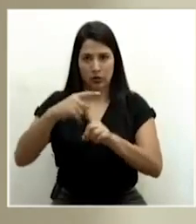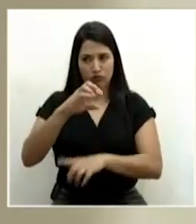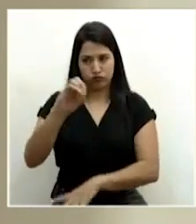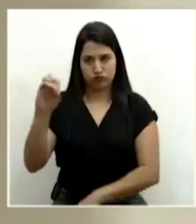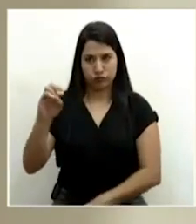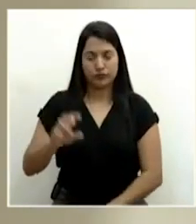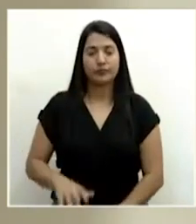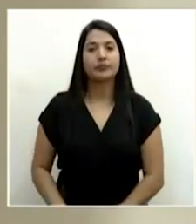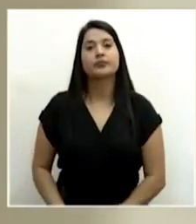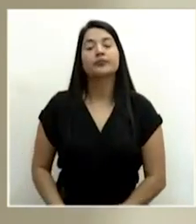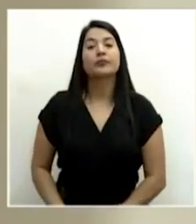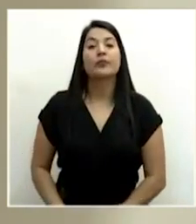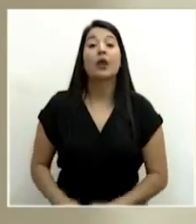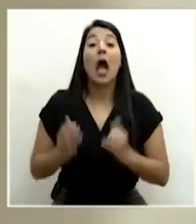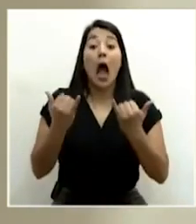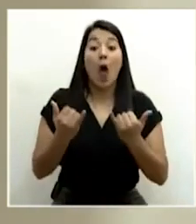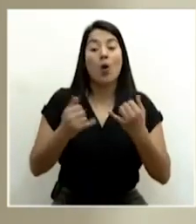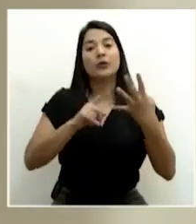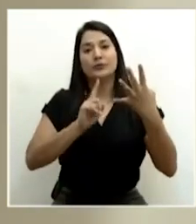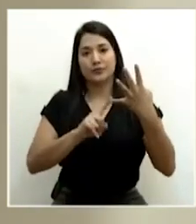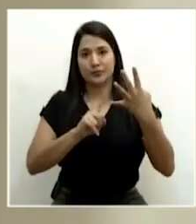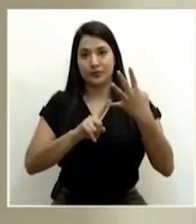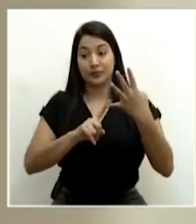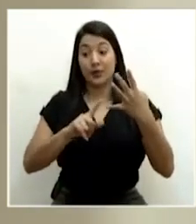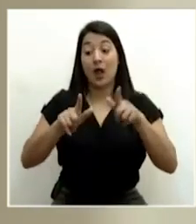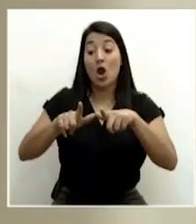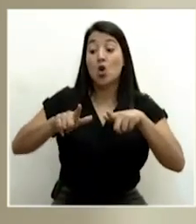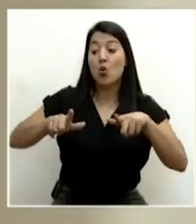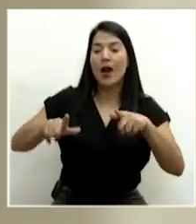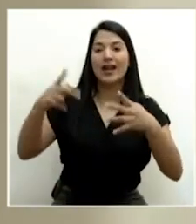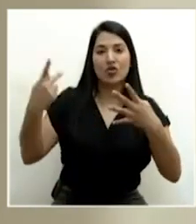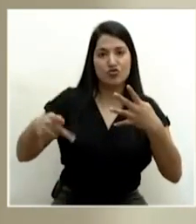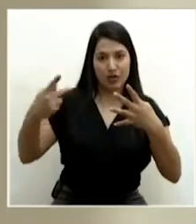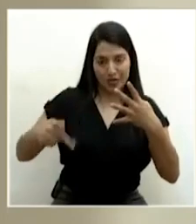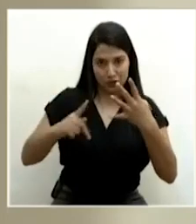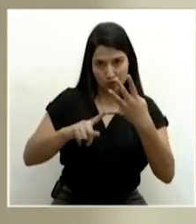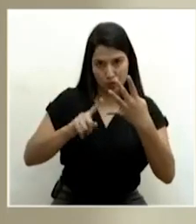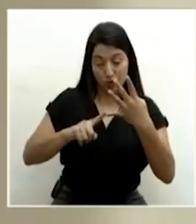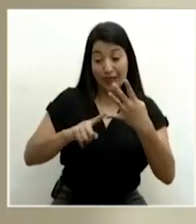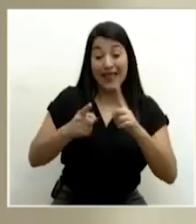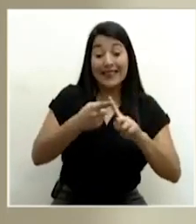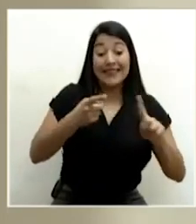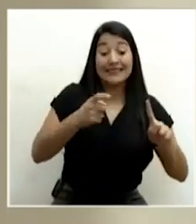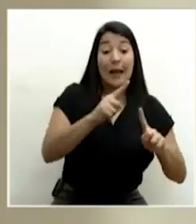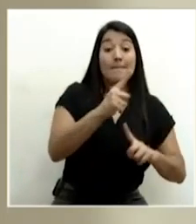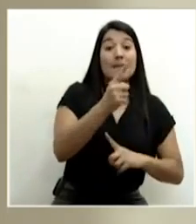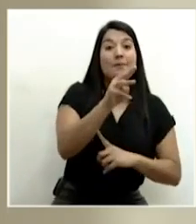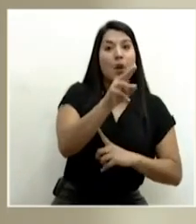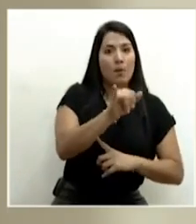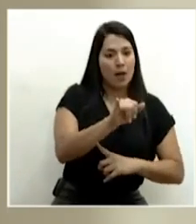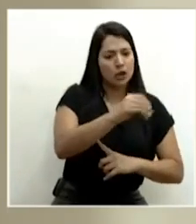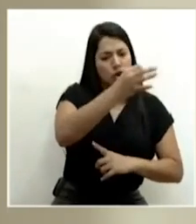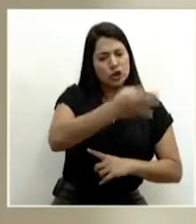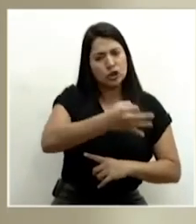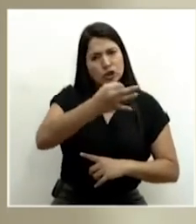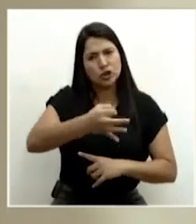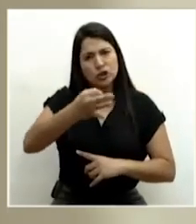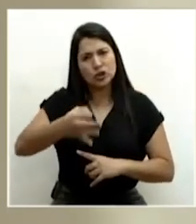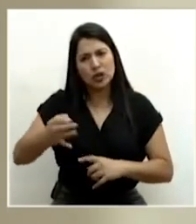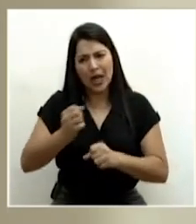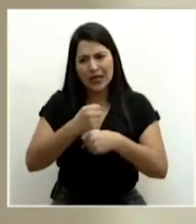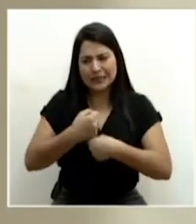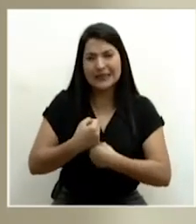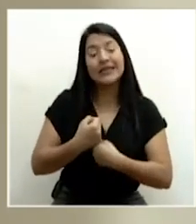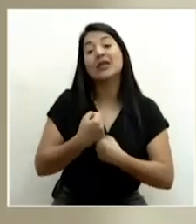En las zonas de alto riesgo, estamos monitoreando desde el primero de mayo, continuamente, a